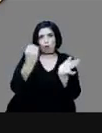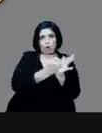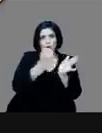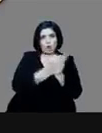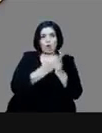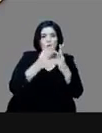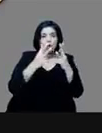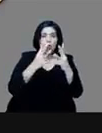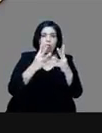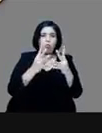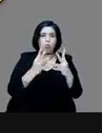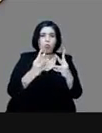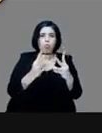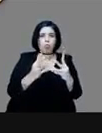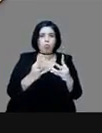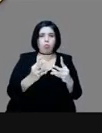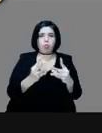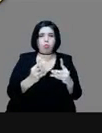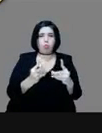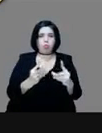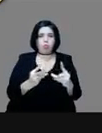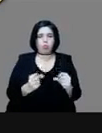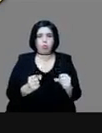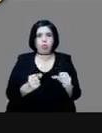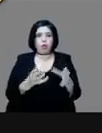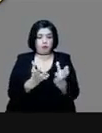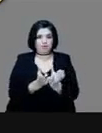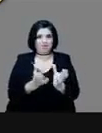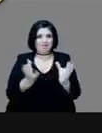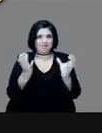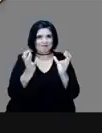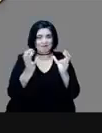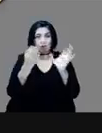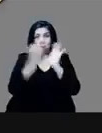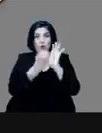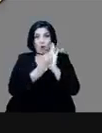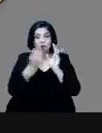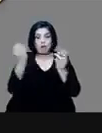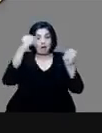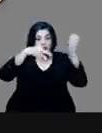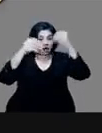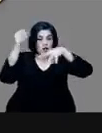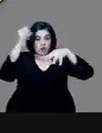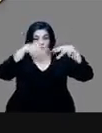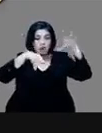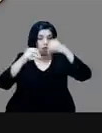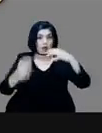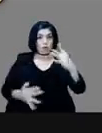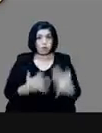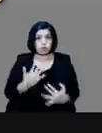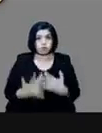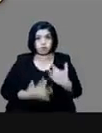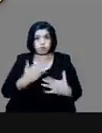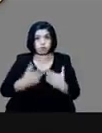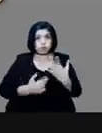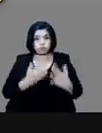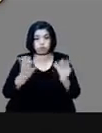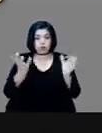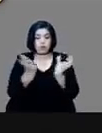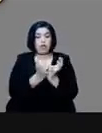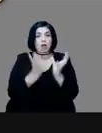Las empiezan a fundir ahí con calderillos. Para eso cuentan inclusive con orfebres